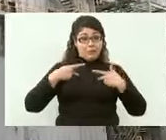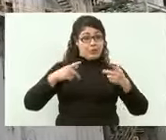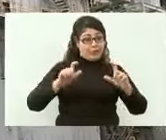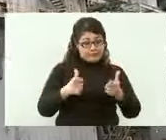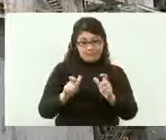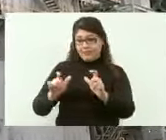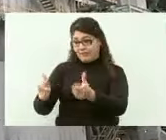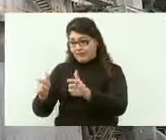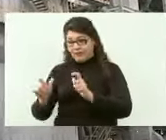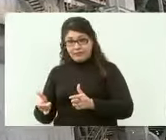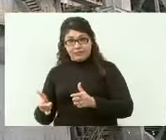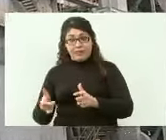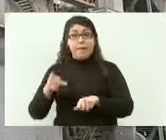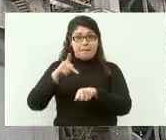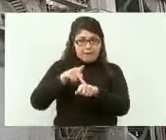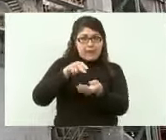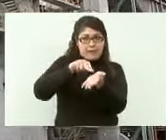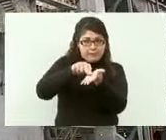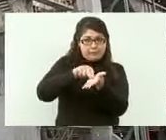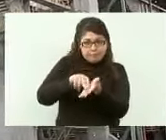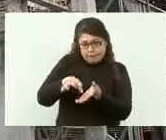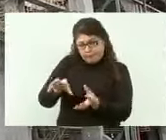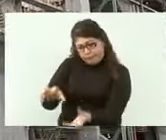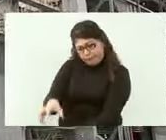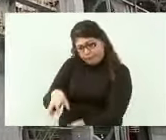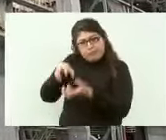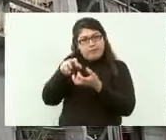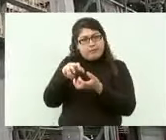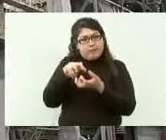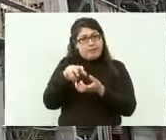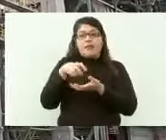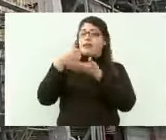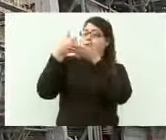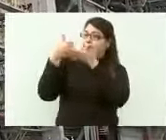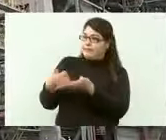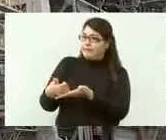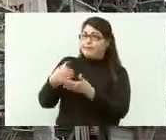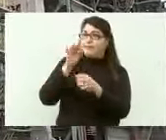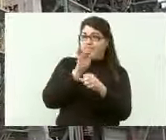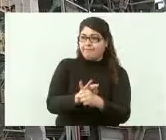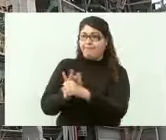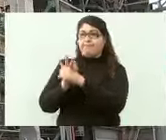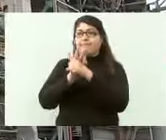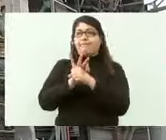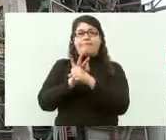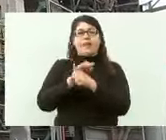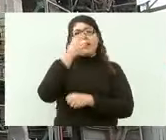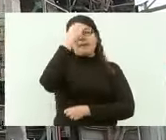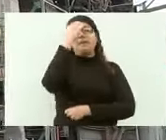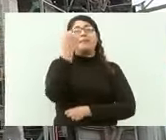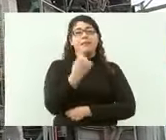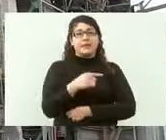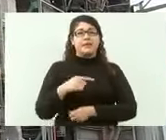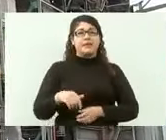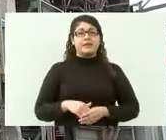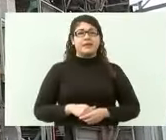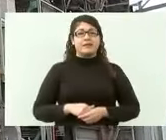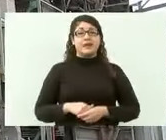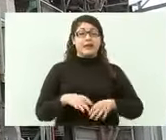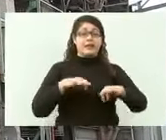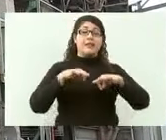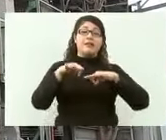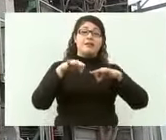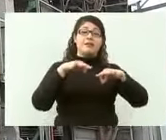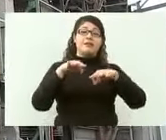para que se mantengan fuentes de trabajo,